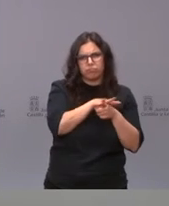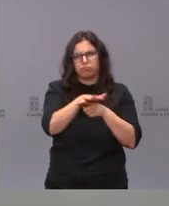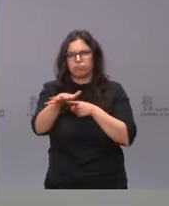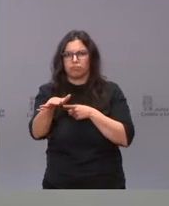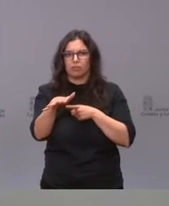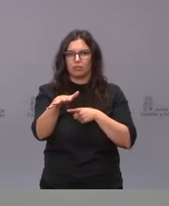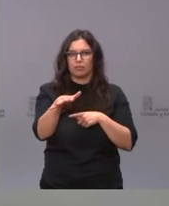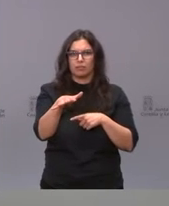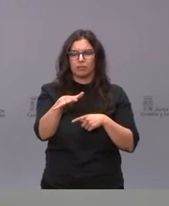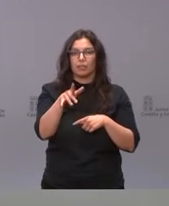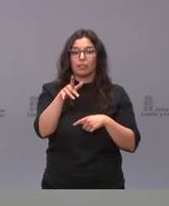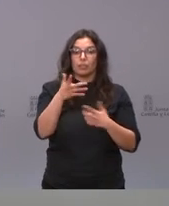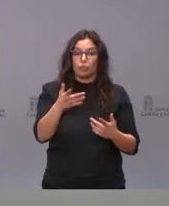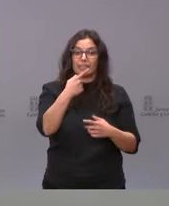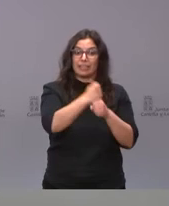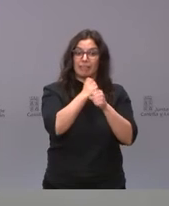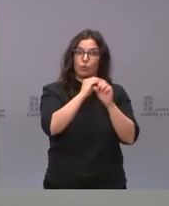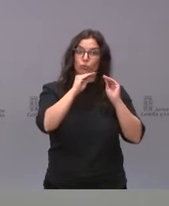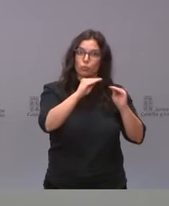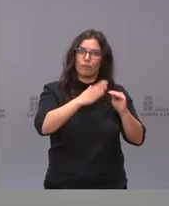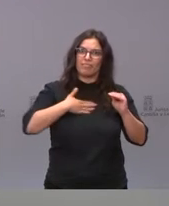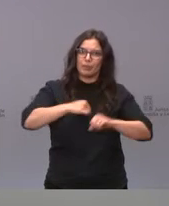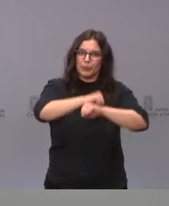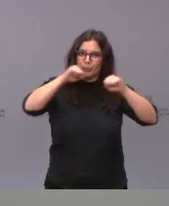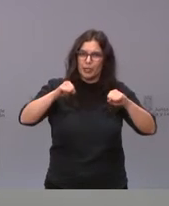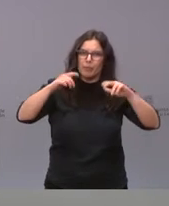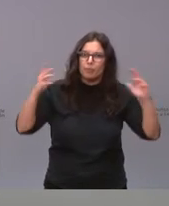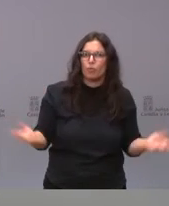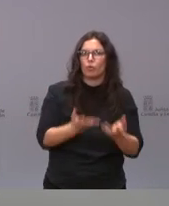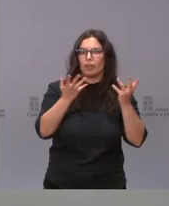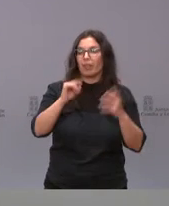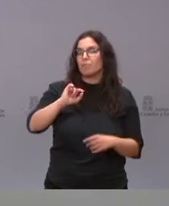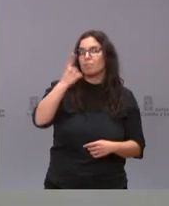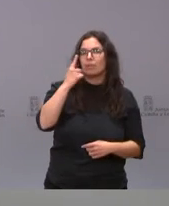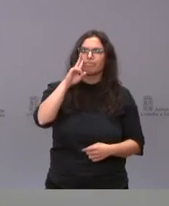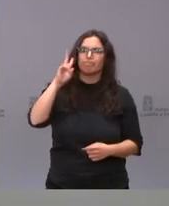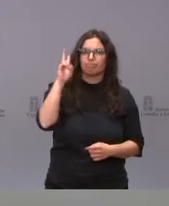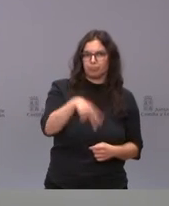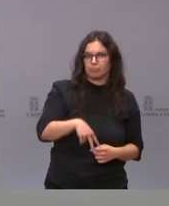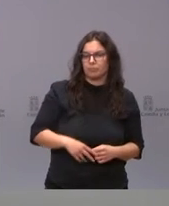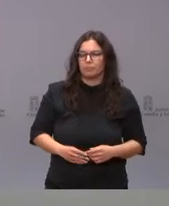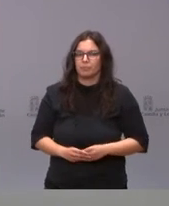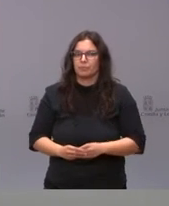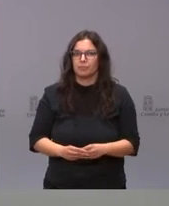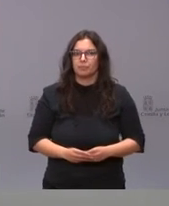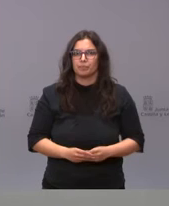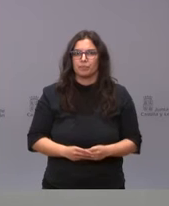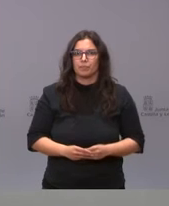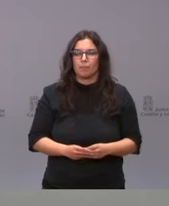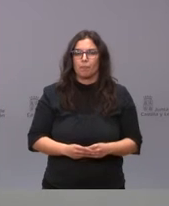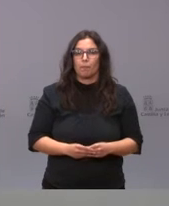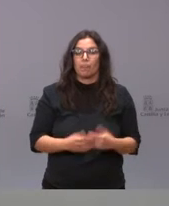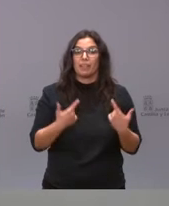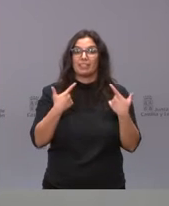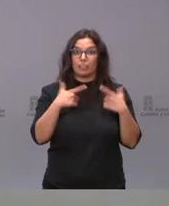reforzar ese trabajo, potenciarlo y sobre todo ese reconocimiento. Dotamos al